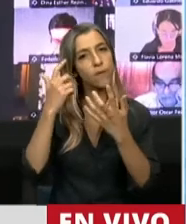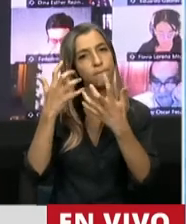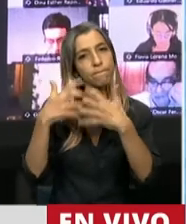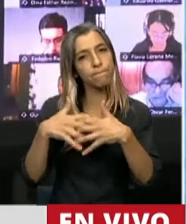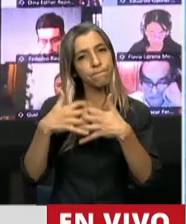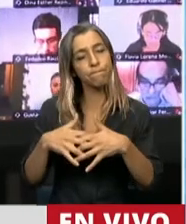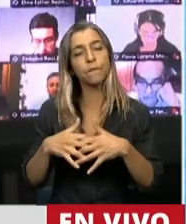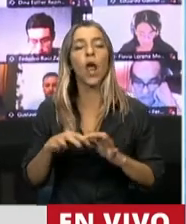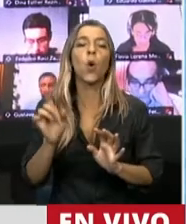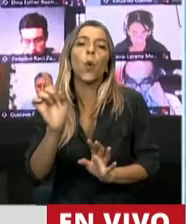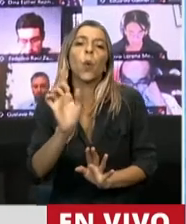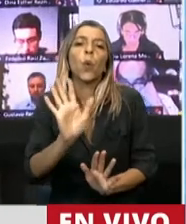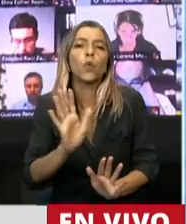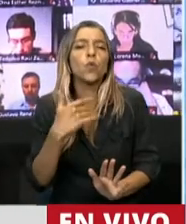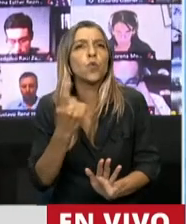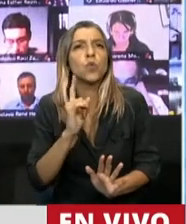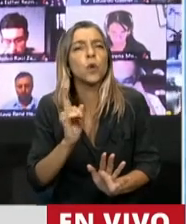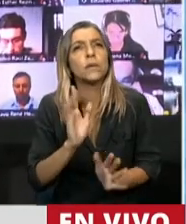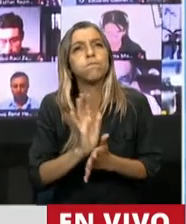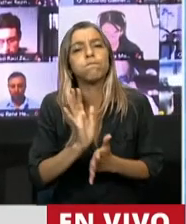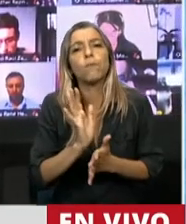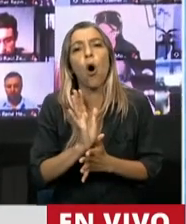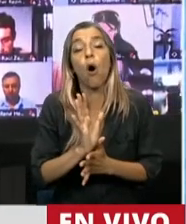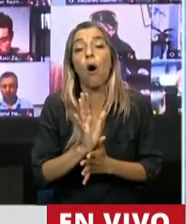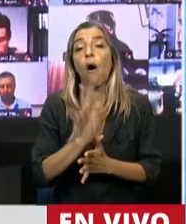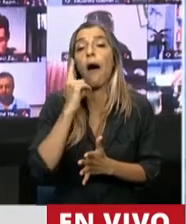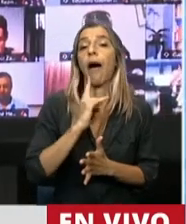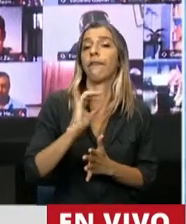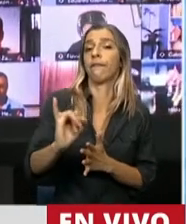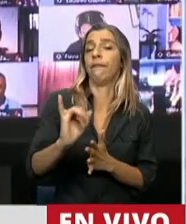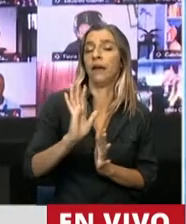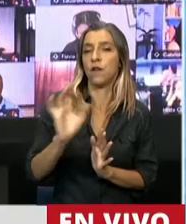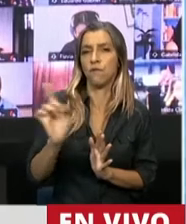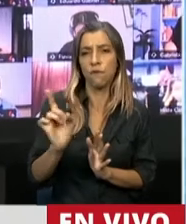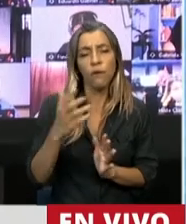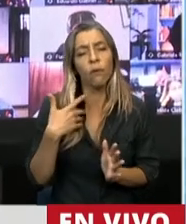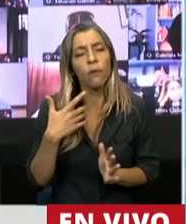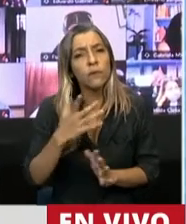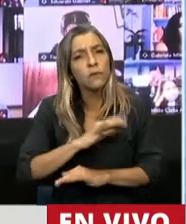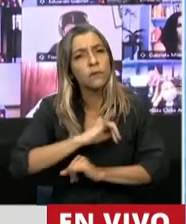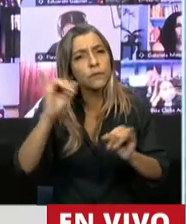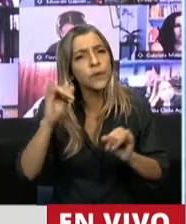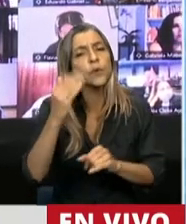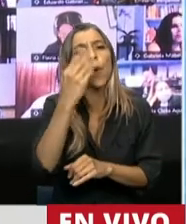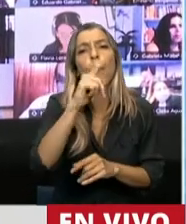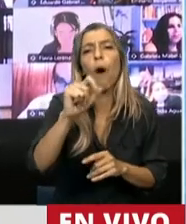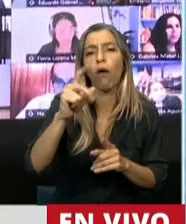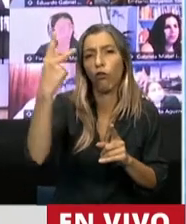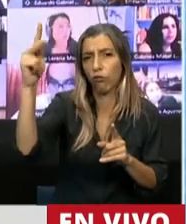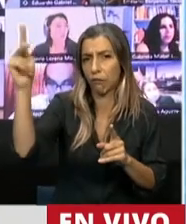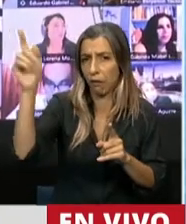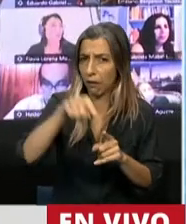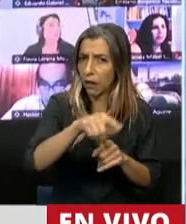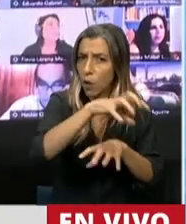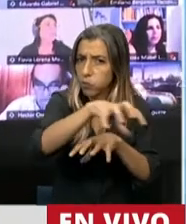una advertencia, pero que se la digo a la banca privada extranjera con mucho